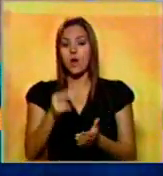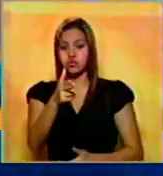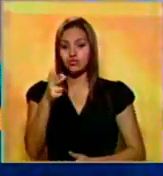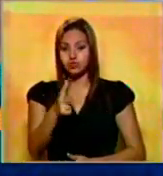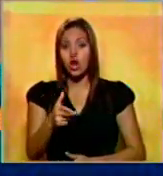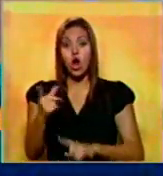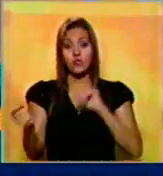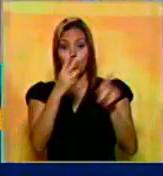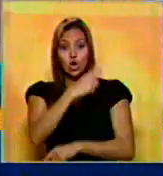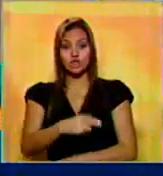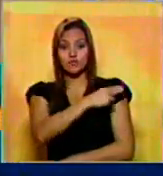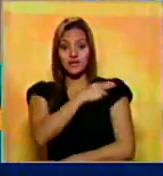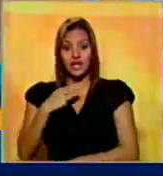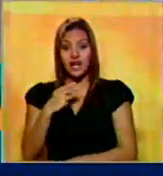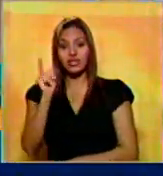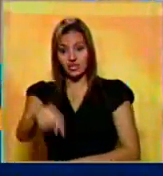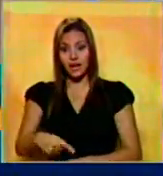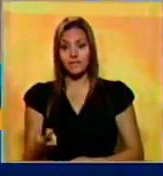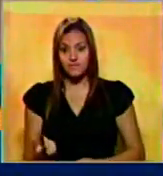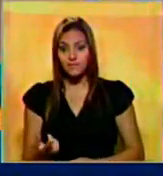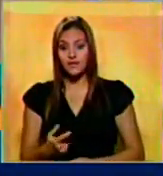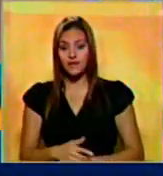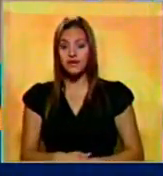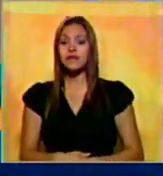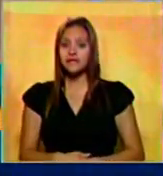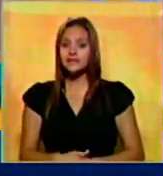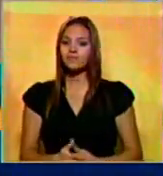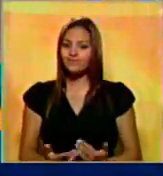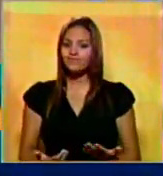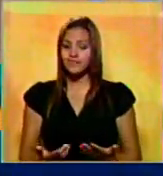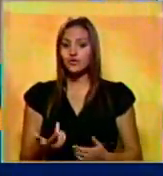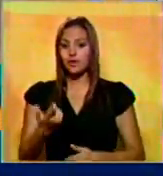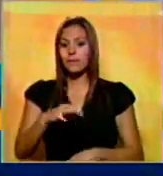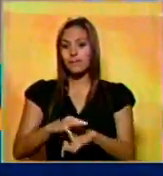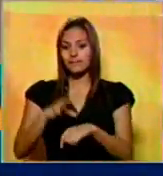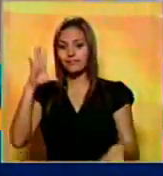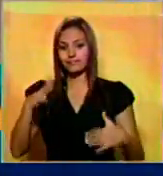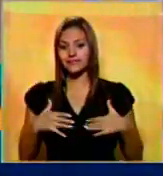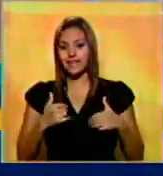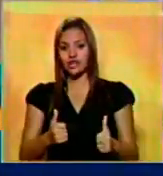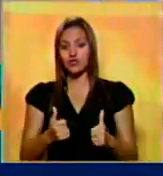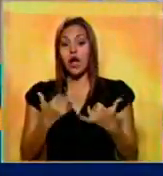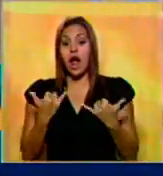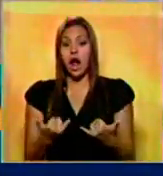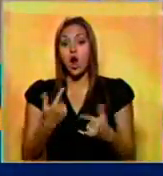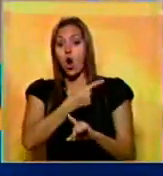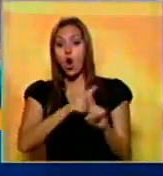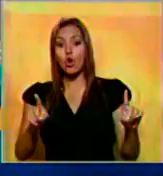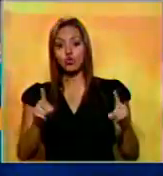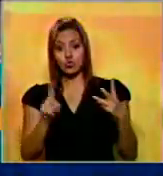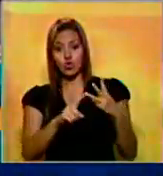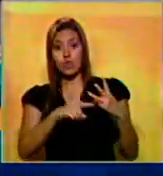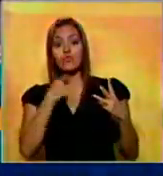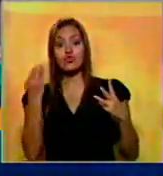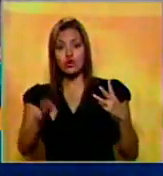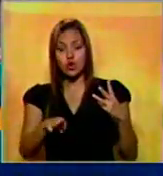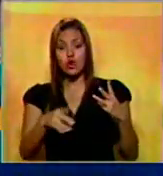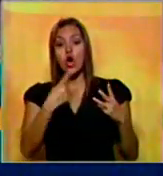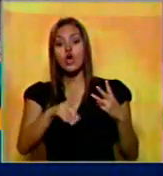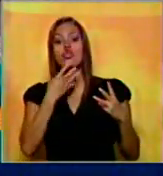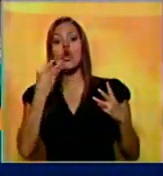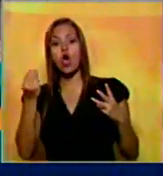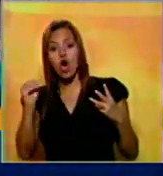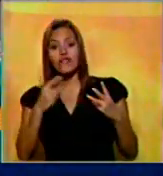también que está hospitalizado por cierto un poco mal. A uno lo mataron. El otro joven que